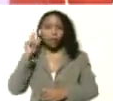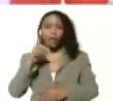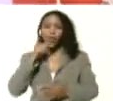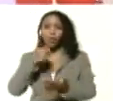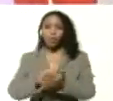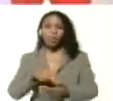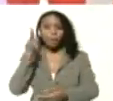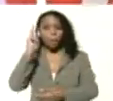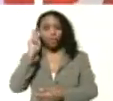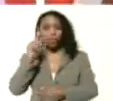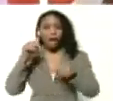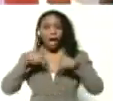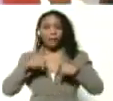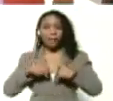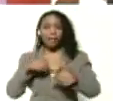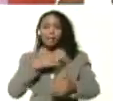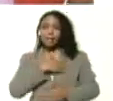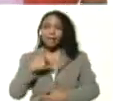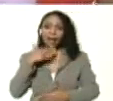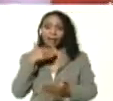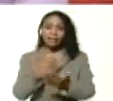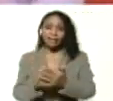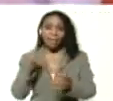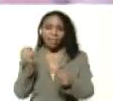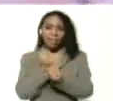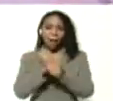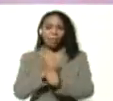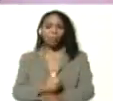nombre de la profesora acá le quieren agradecer el trabajo